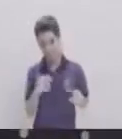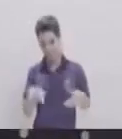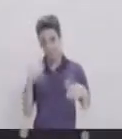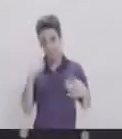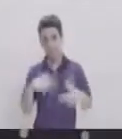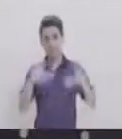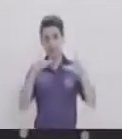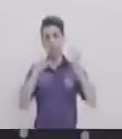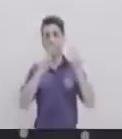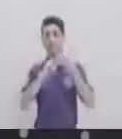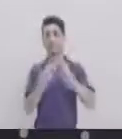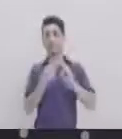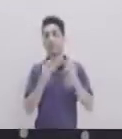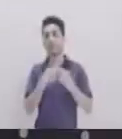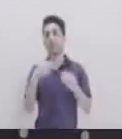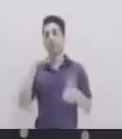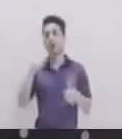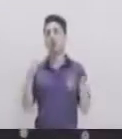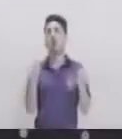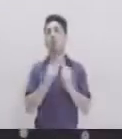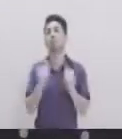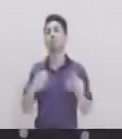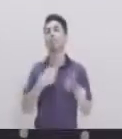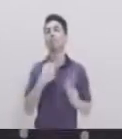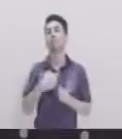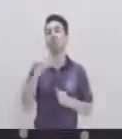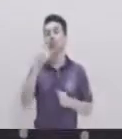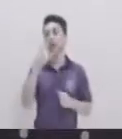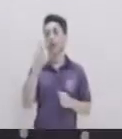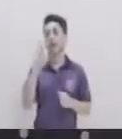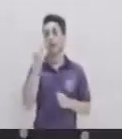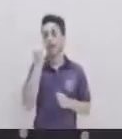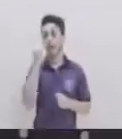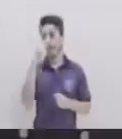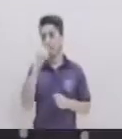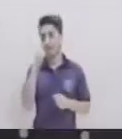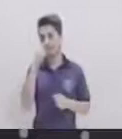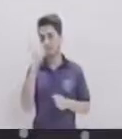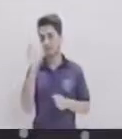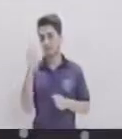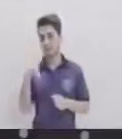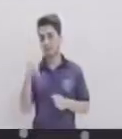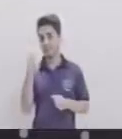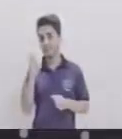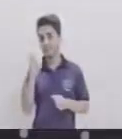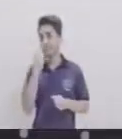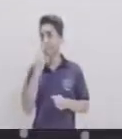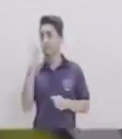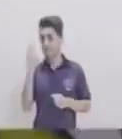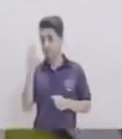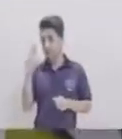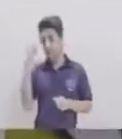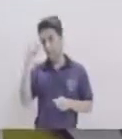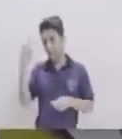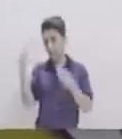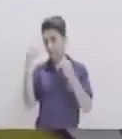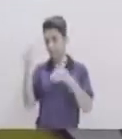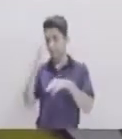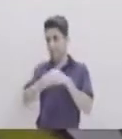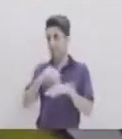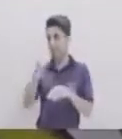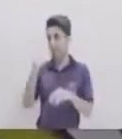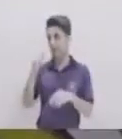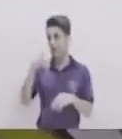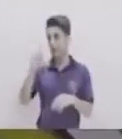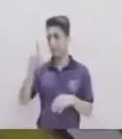Bienvenidos al segmento De matemáticas Hoy nos acompaña El profesor Christopher Duarte Para seguirnos Enseñando más aplicaciones Profe Bienvenido